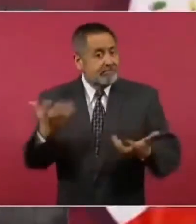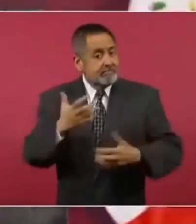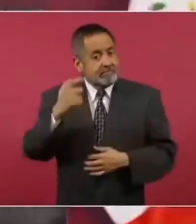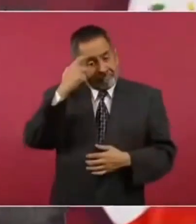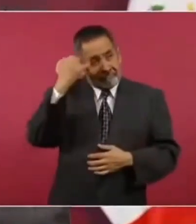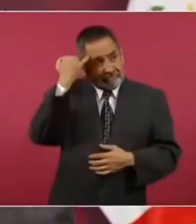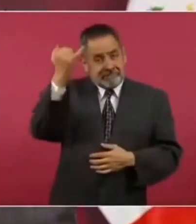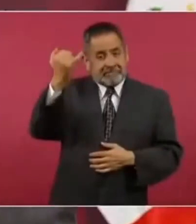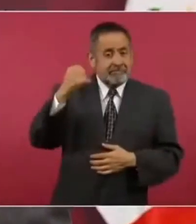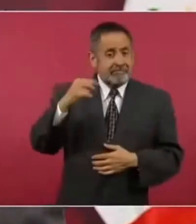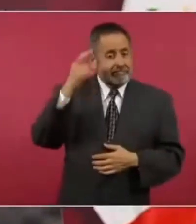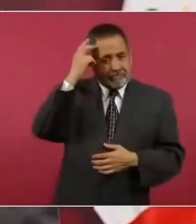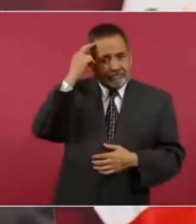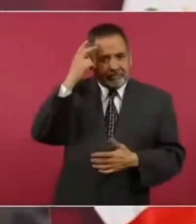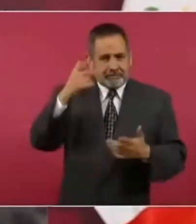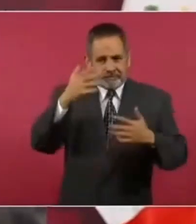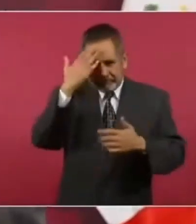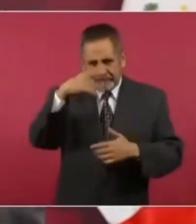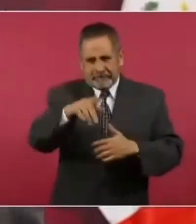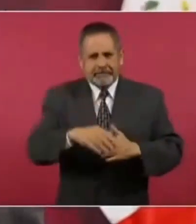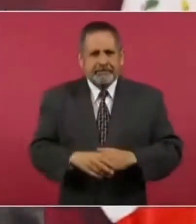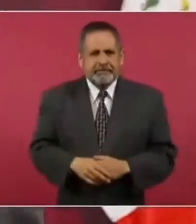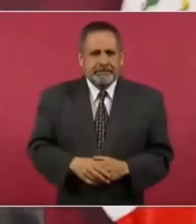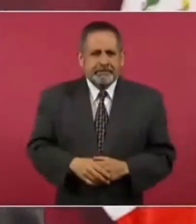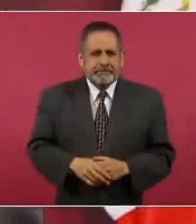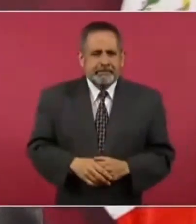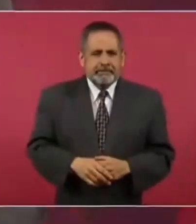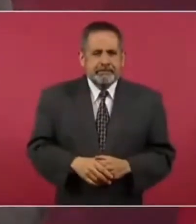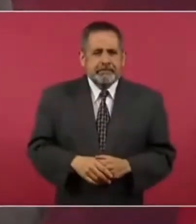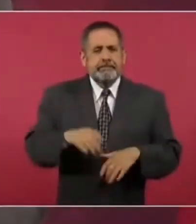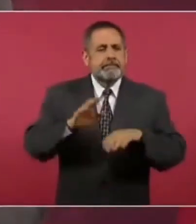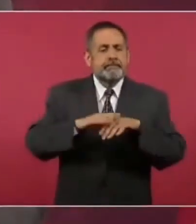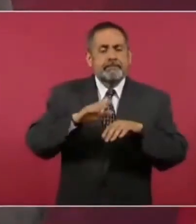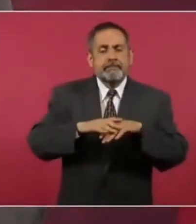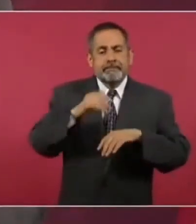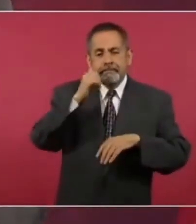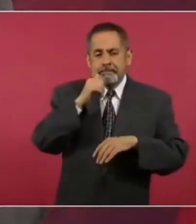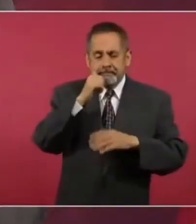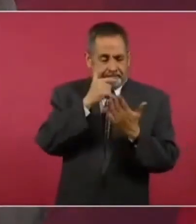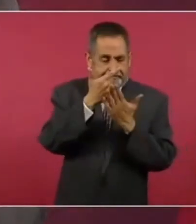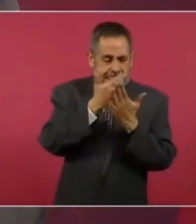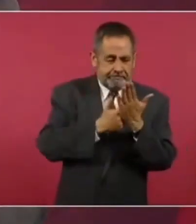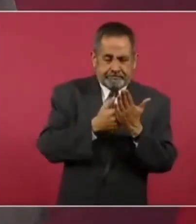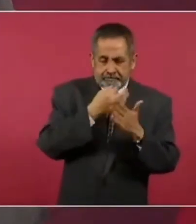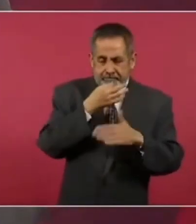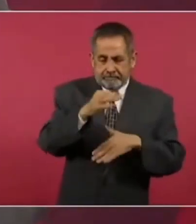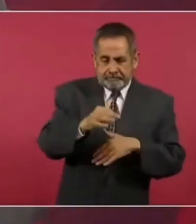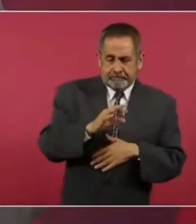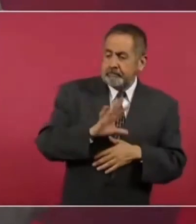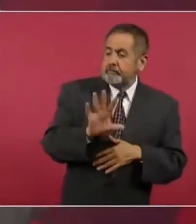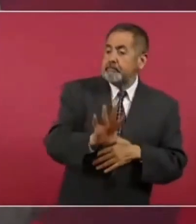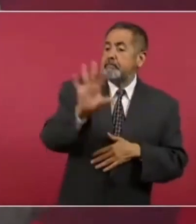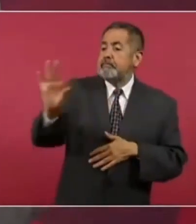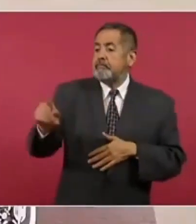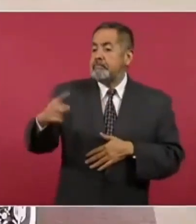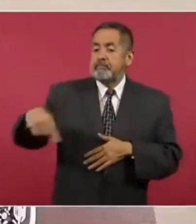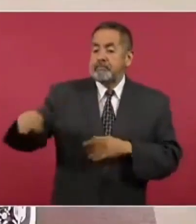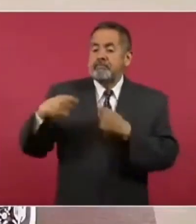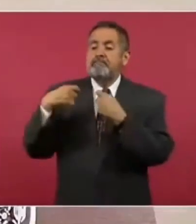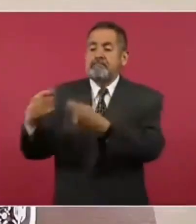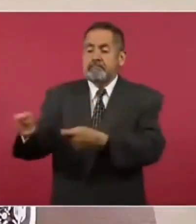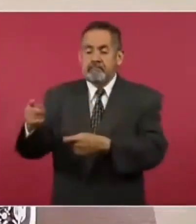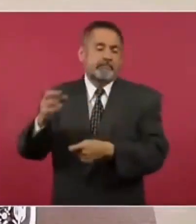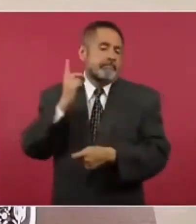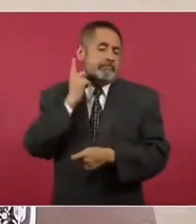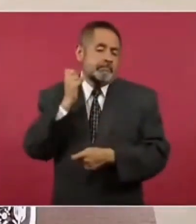había las llamadas palomas mensajeras que llevaban las listas tampoco